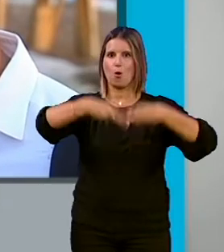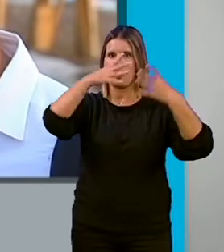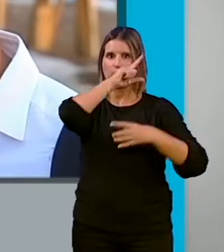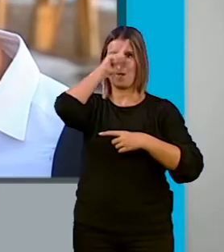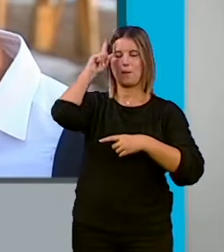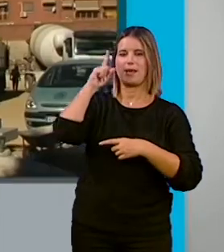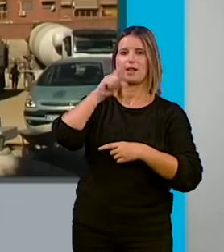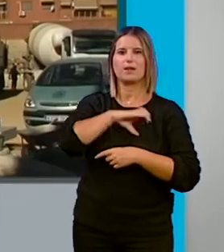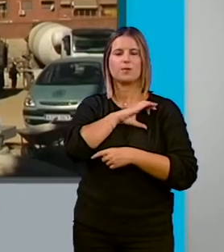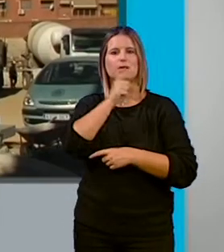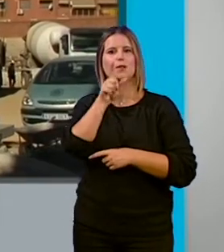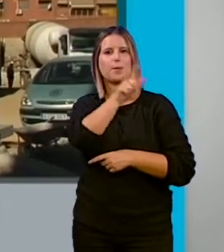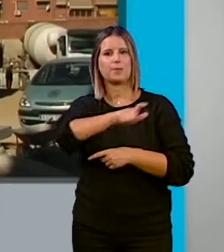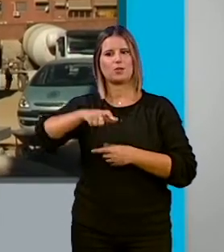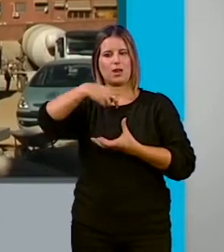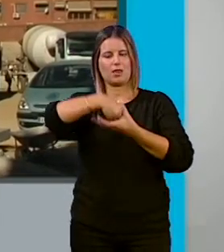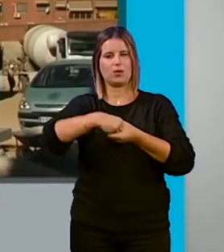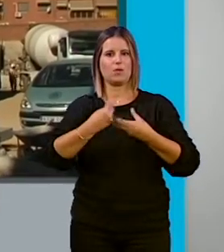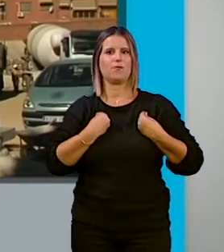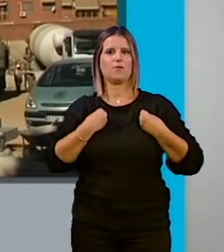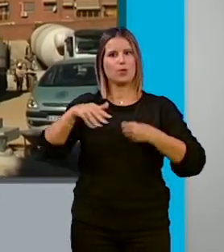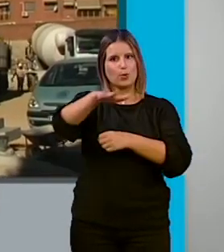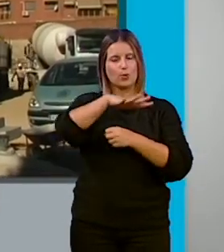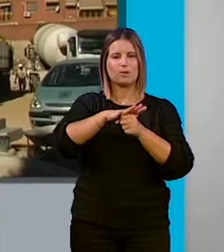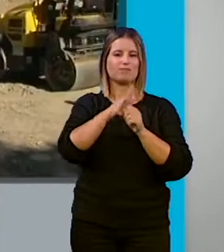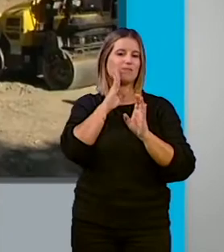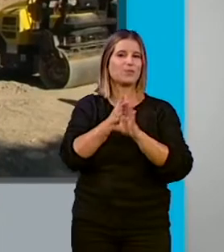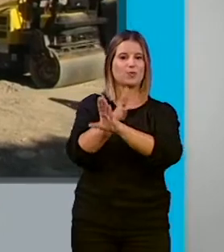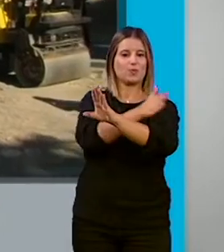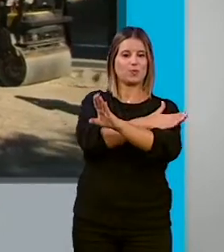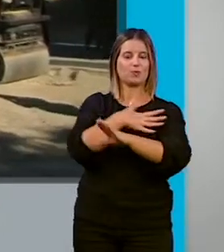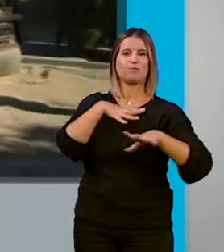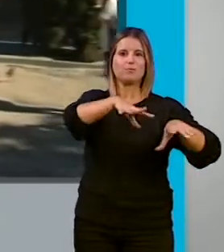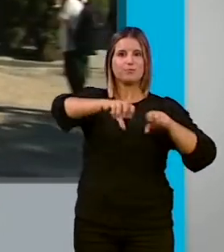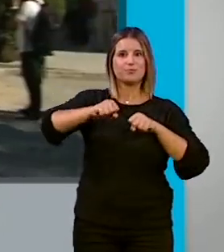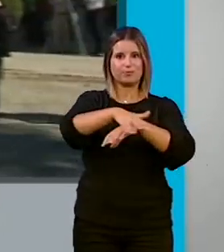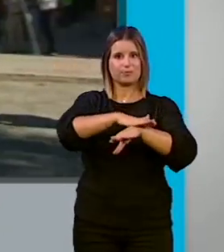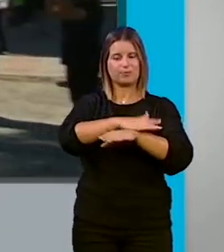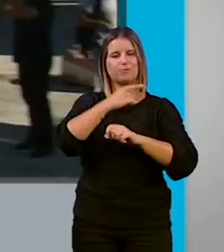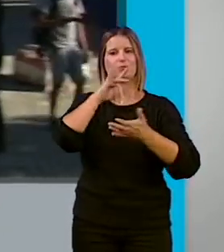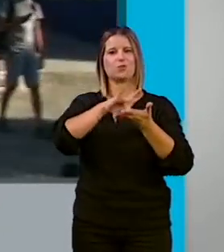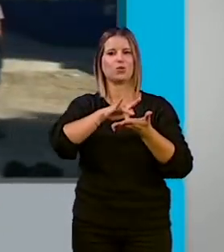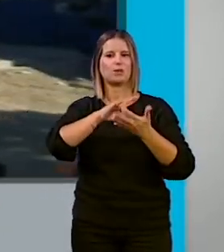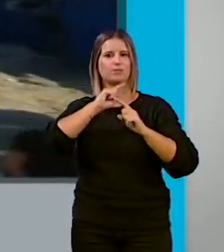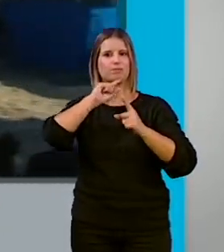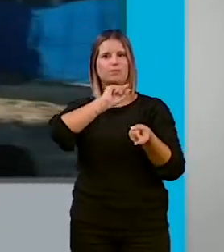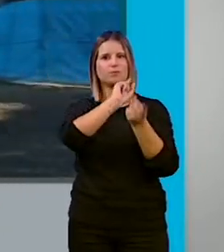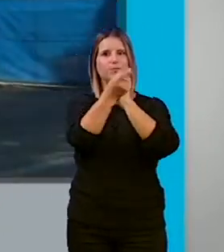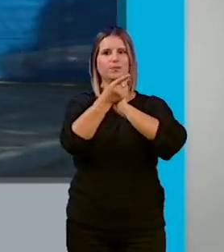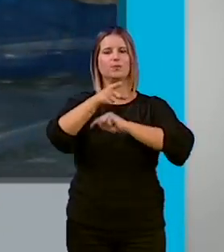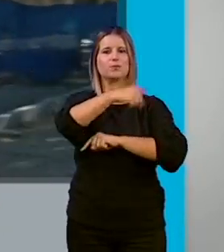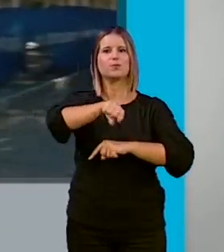representantes vecinales del distrito, ha afirmado que fue durante su anterior mandato cuando se dieron los primeros pasos para la transformación urbana de esta zona,